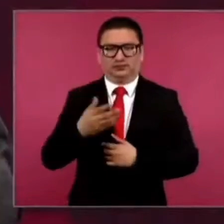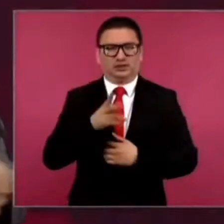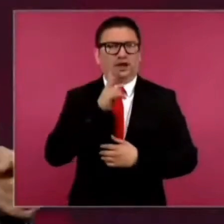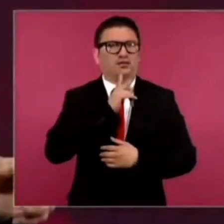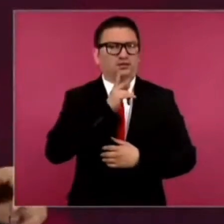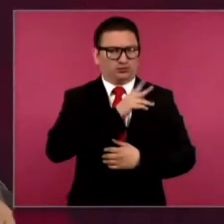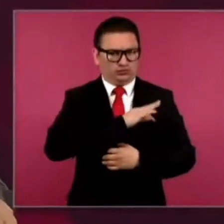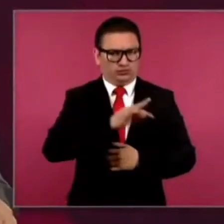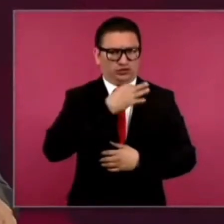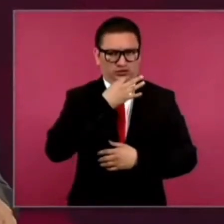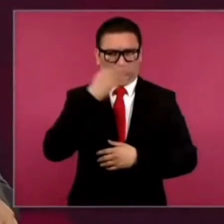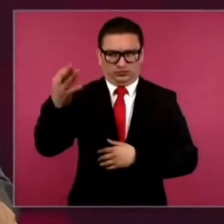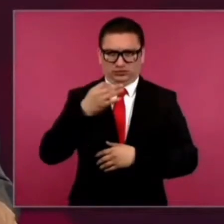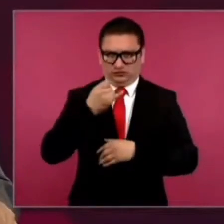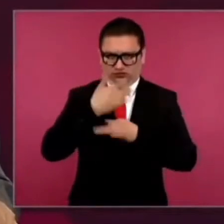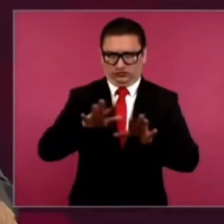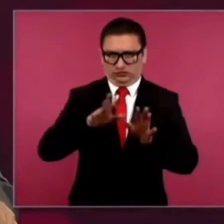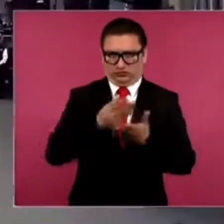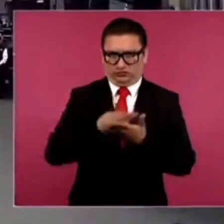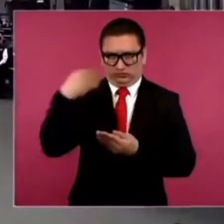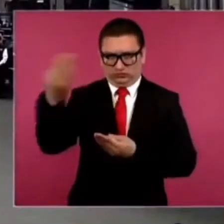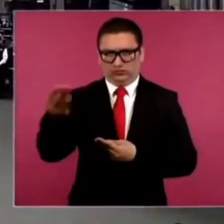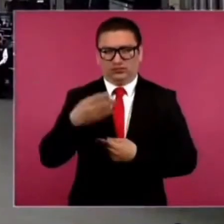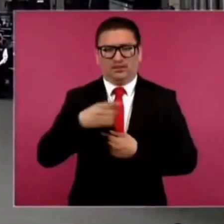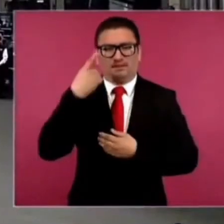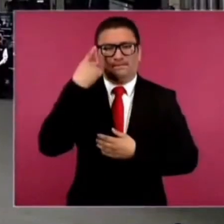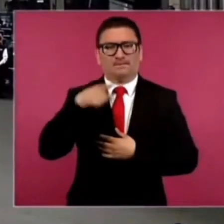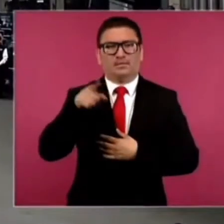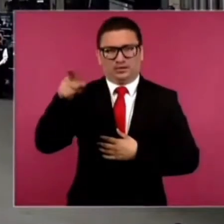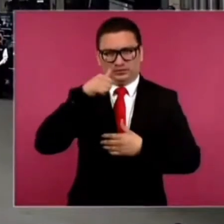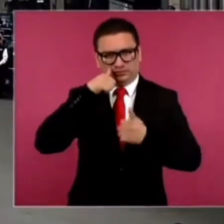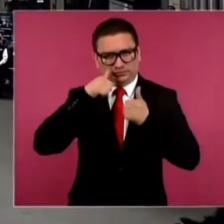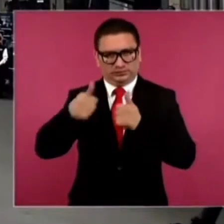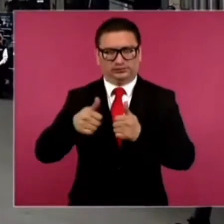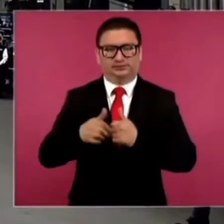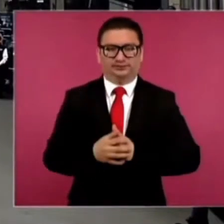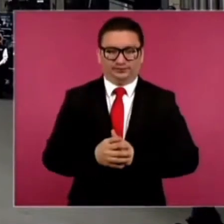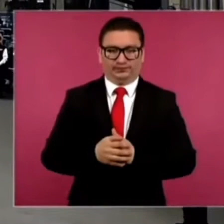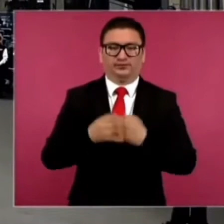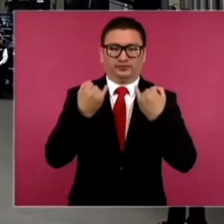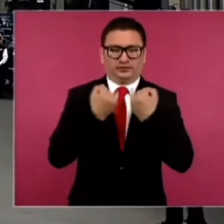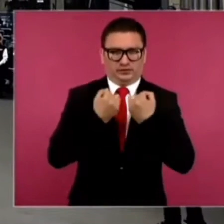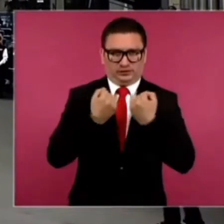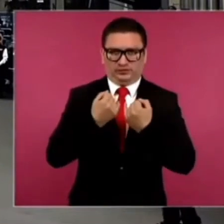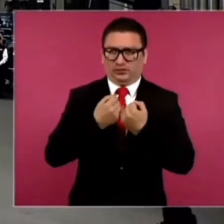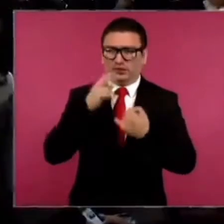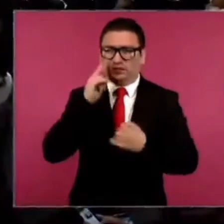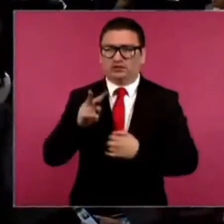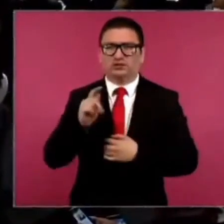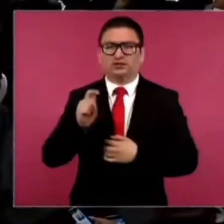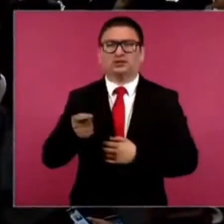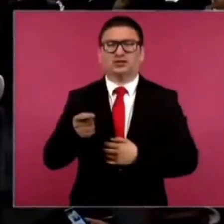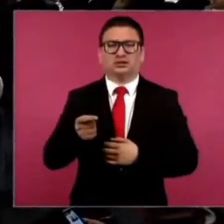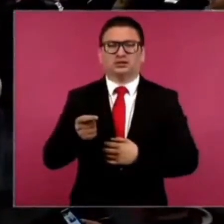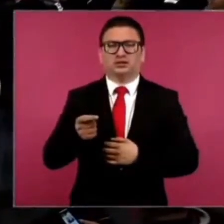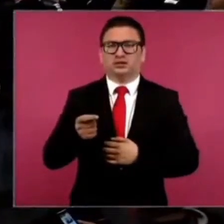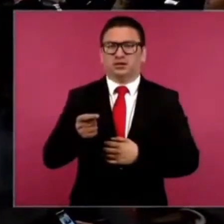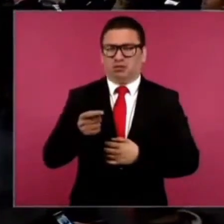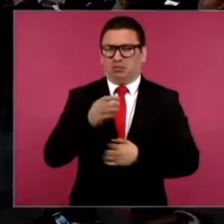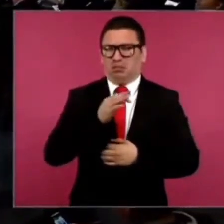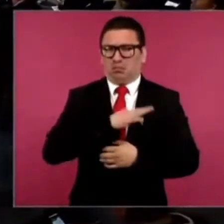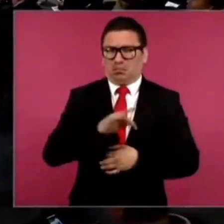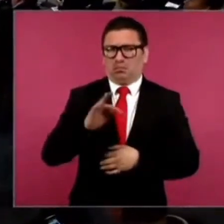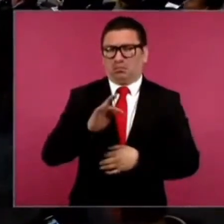pasarle la información para atenderlos y verlo de la